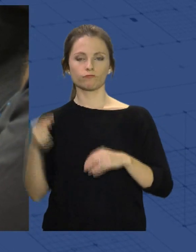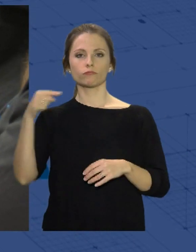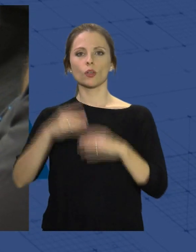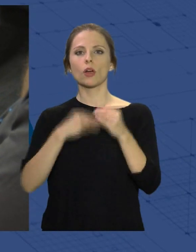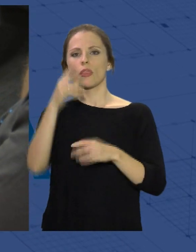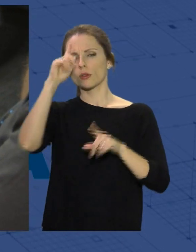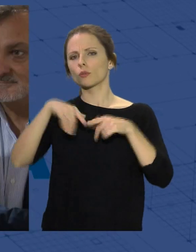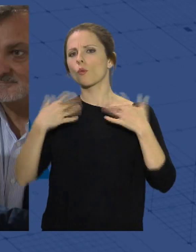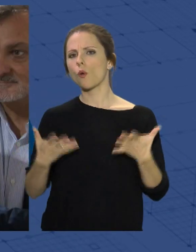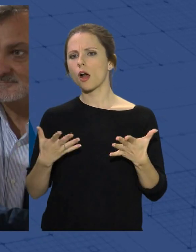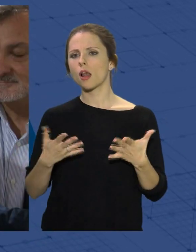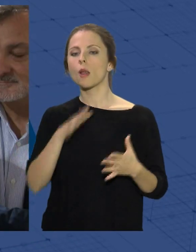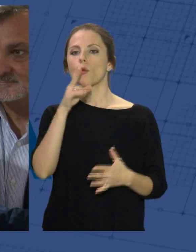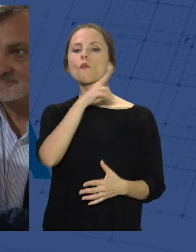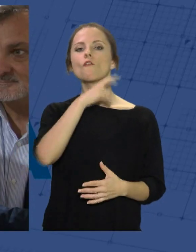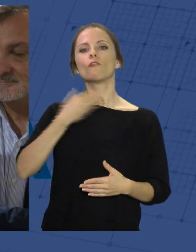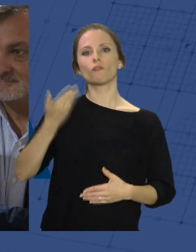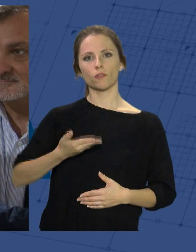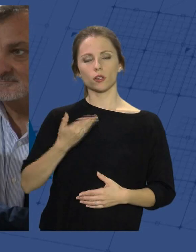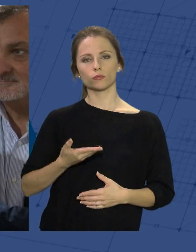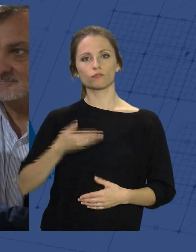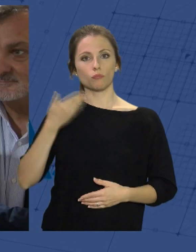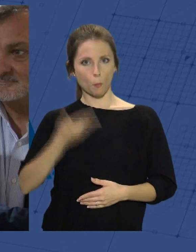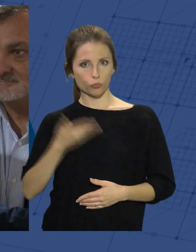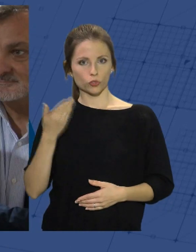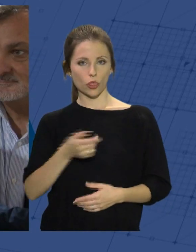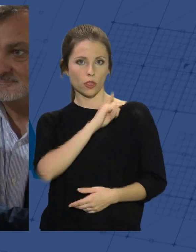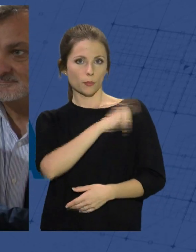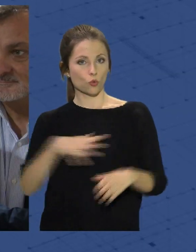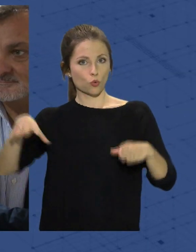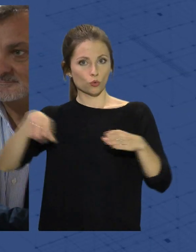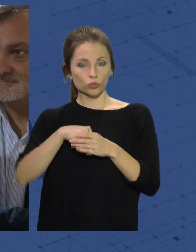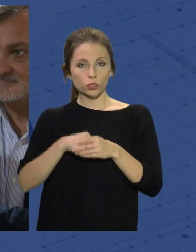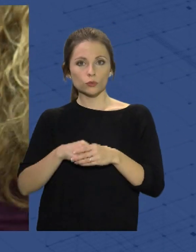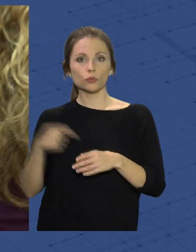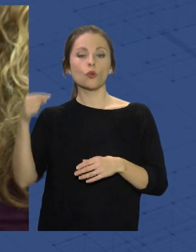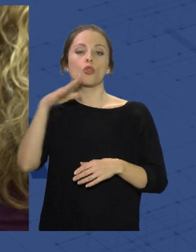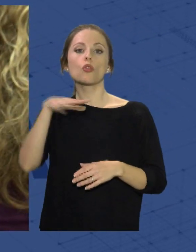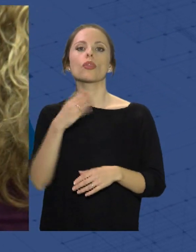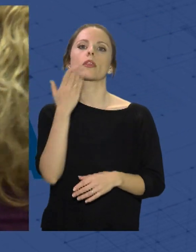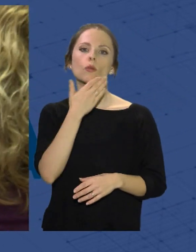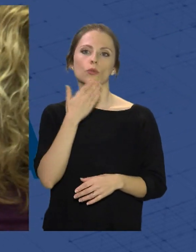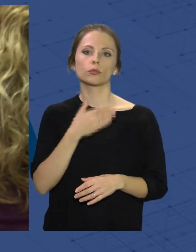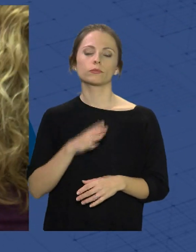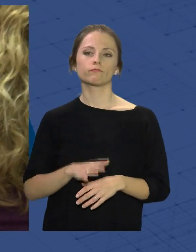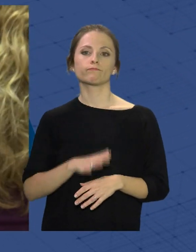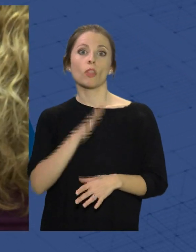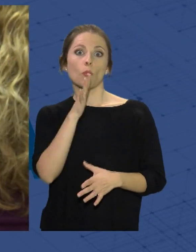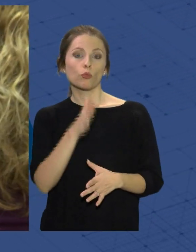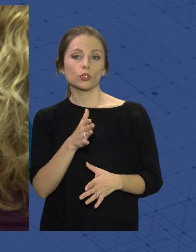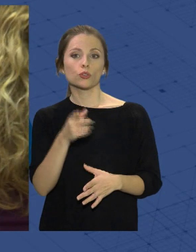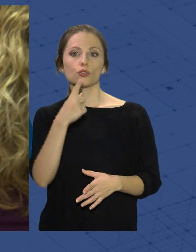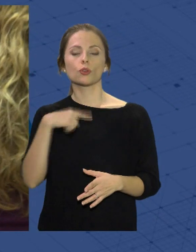objetivo. Poner en valor la importancia del deporte inclusivo en la escuela. Y para ello... Cientos de